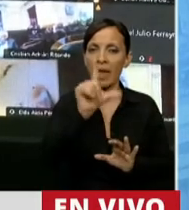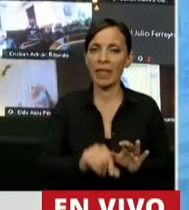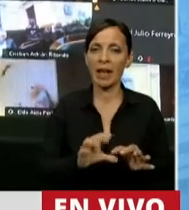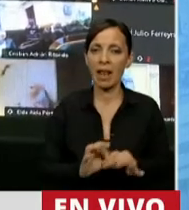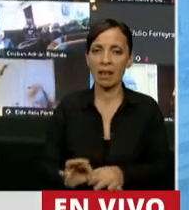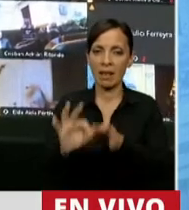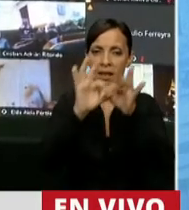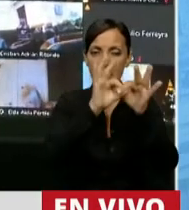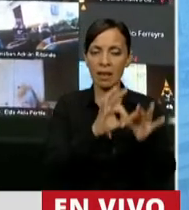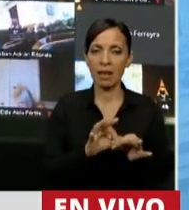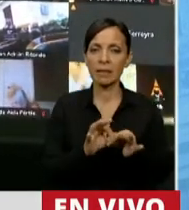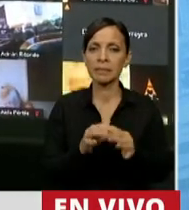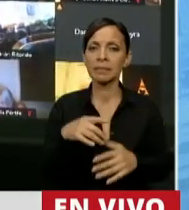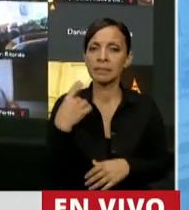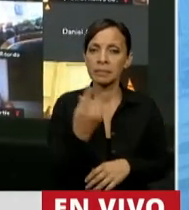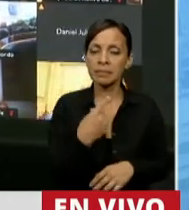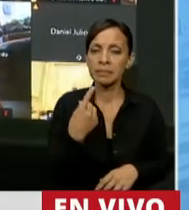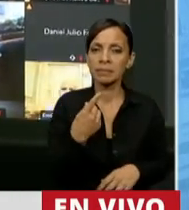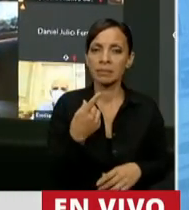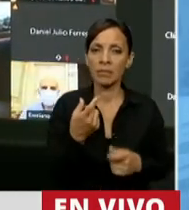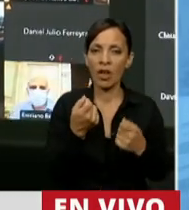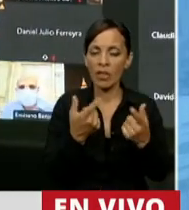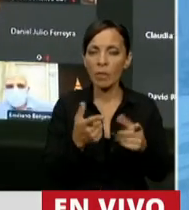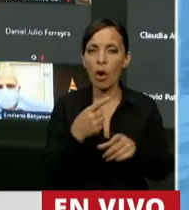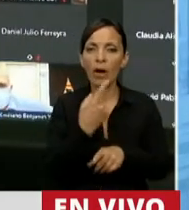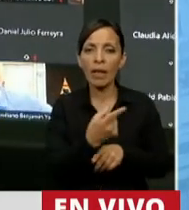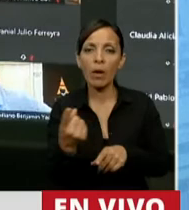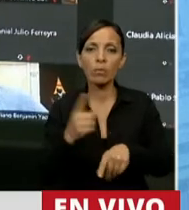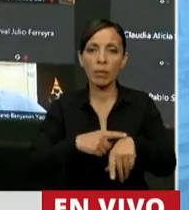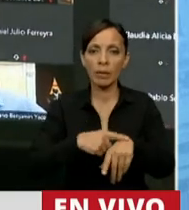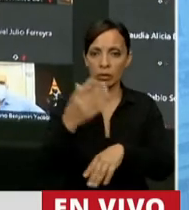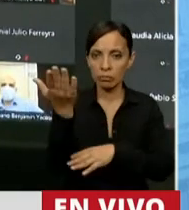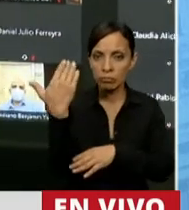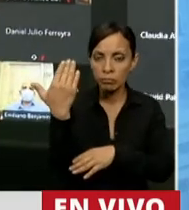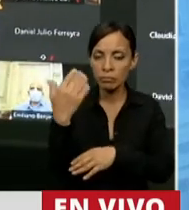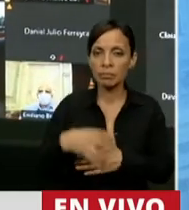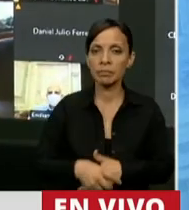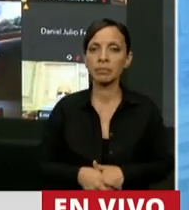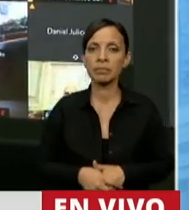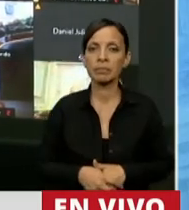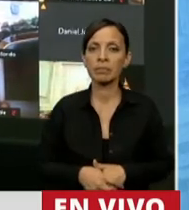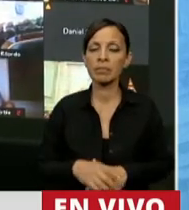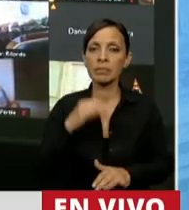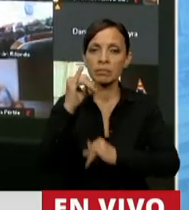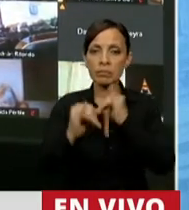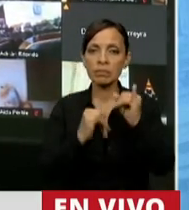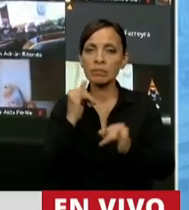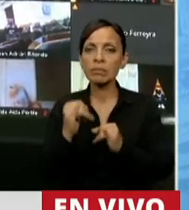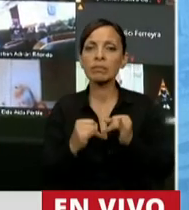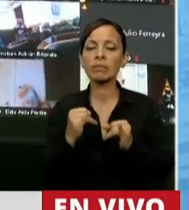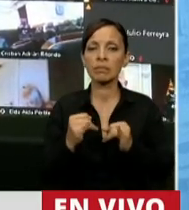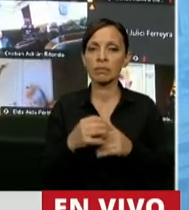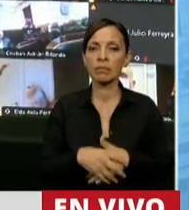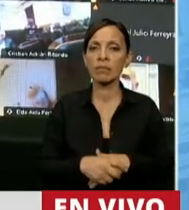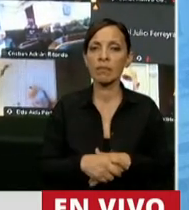y lo hemos dado en cada una de nuestras intervenciones argumentos que sostenemos que